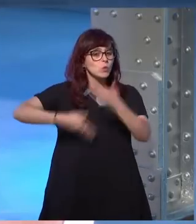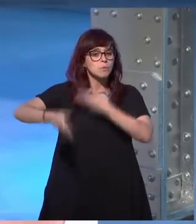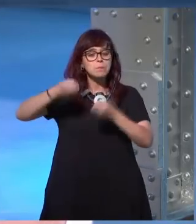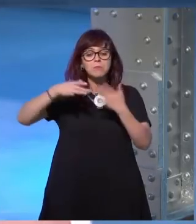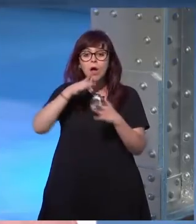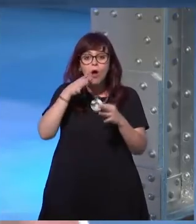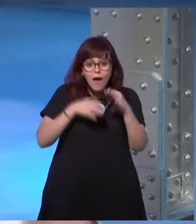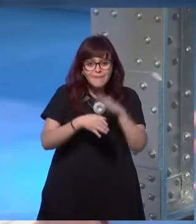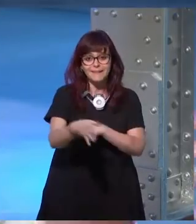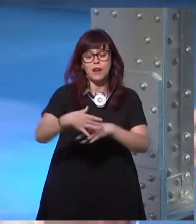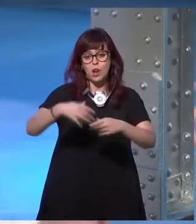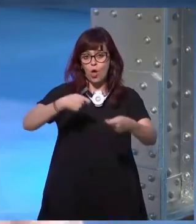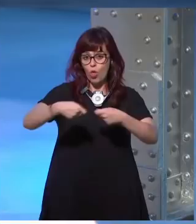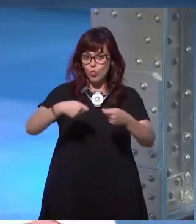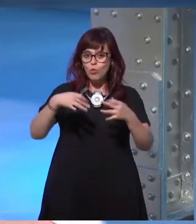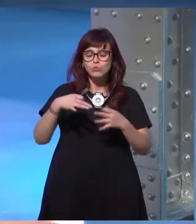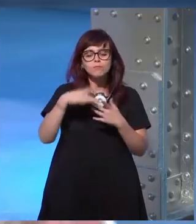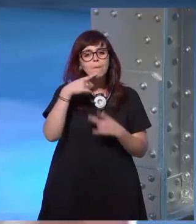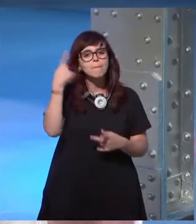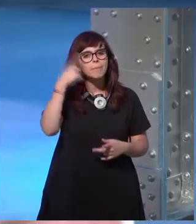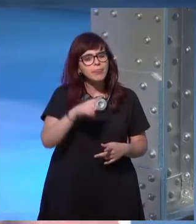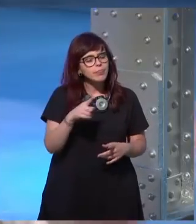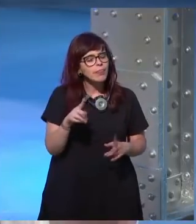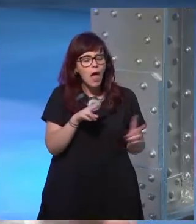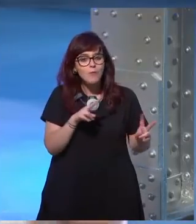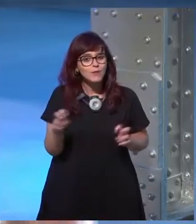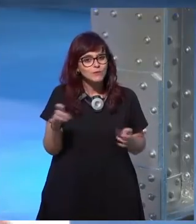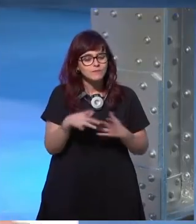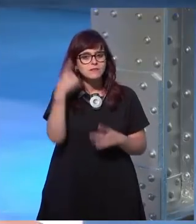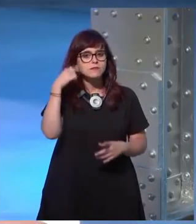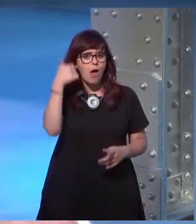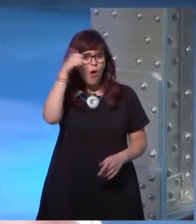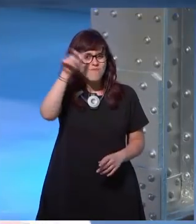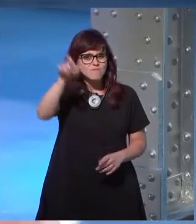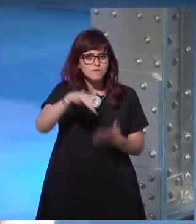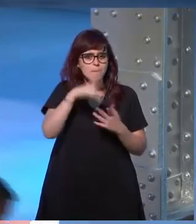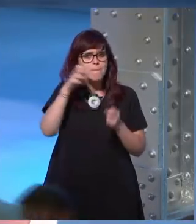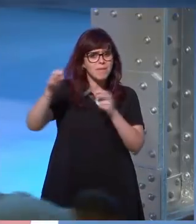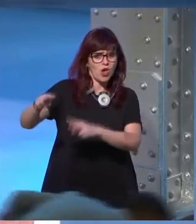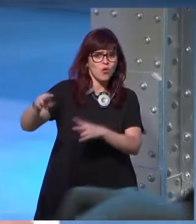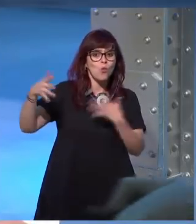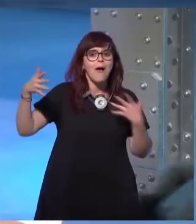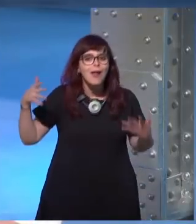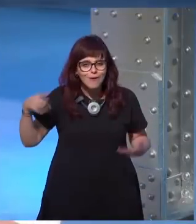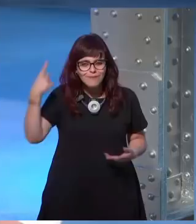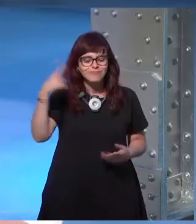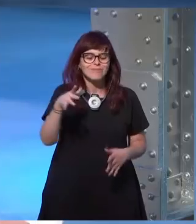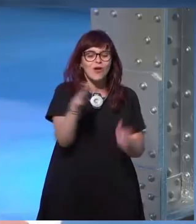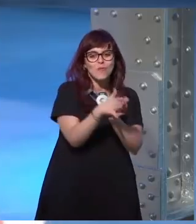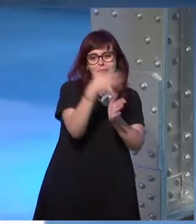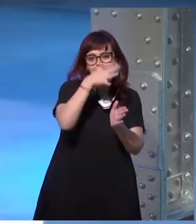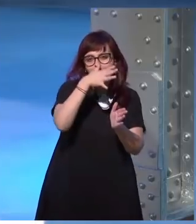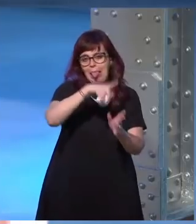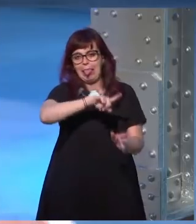cuando entré en el negocio supe desde el principio quienes eran los tíos más chungos y eso es gracias a mis compañeras cuando